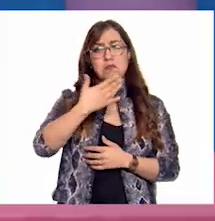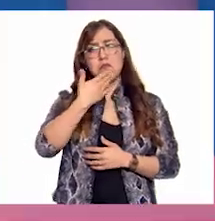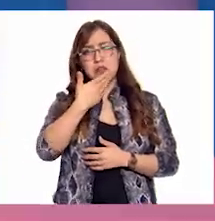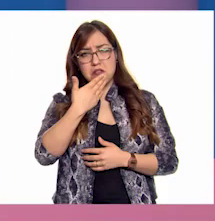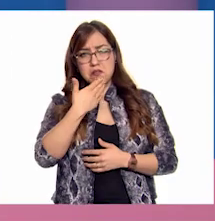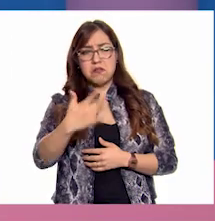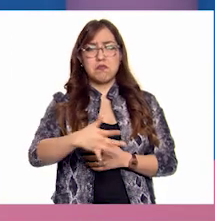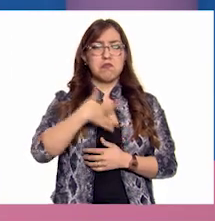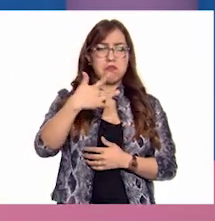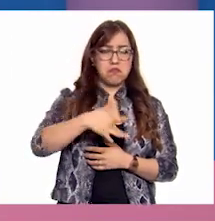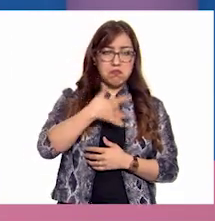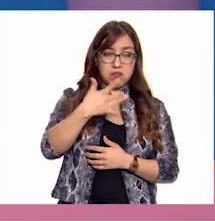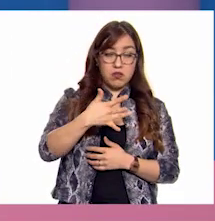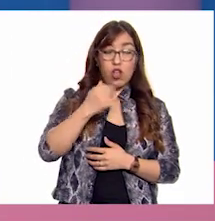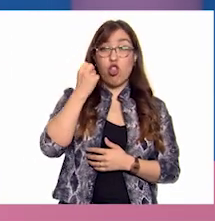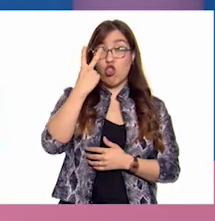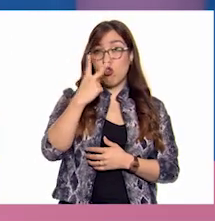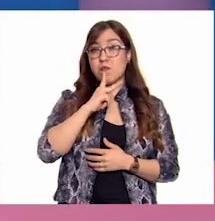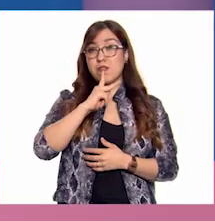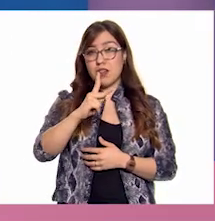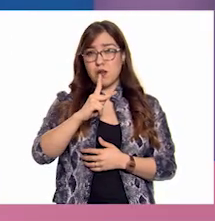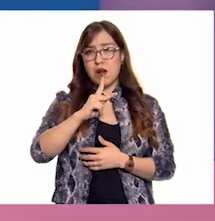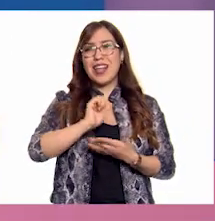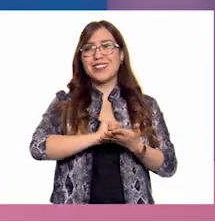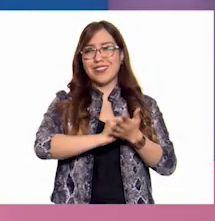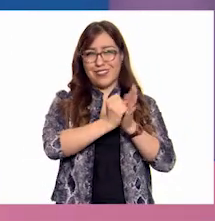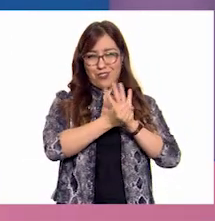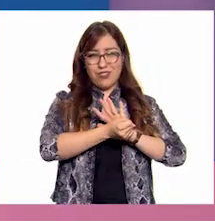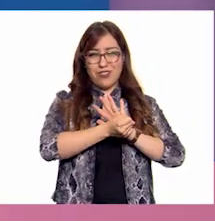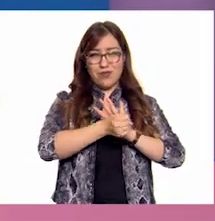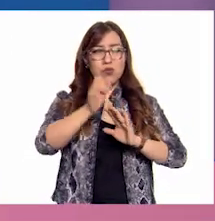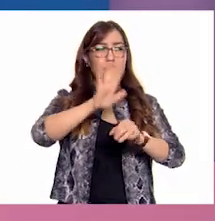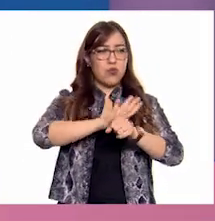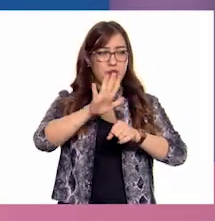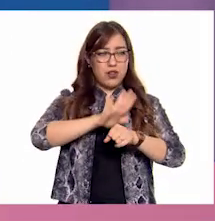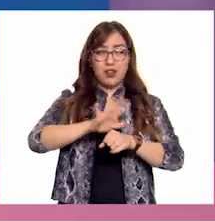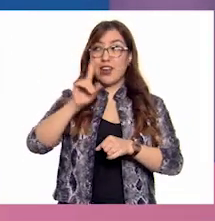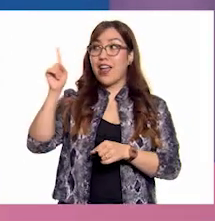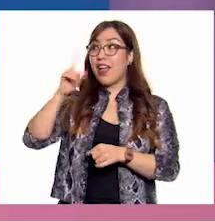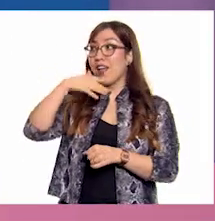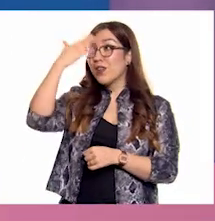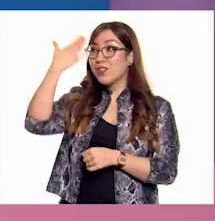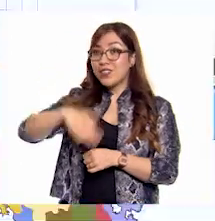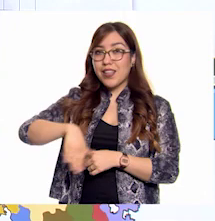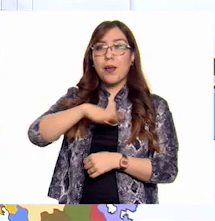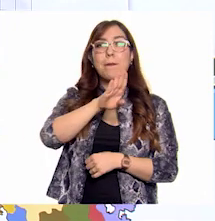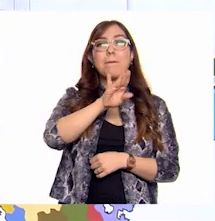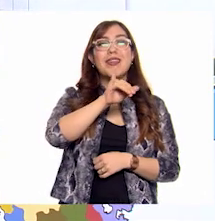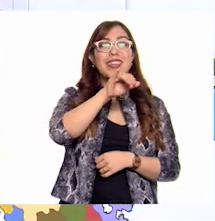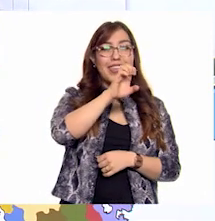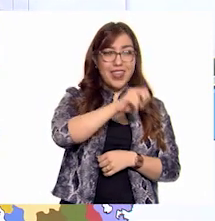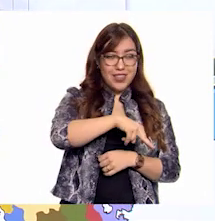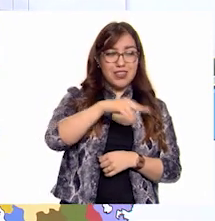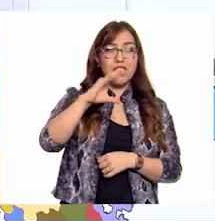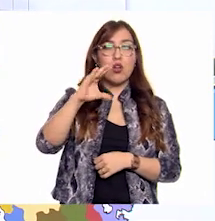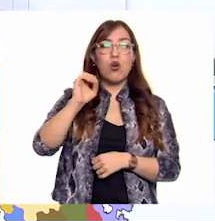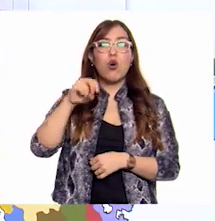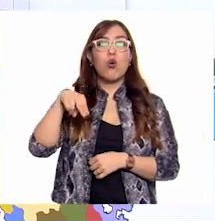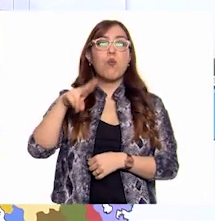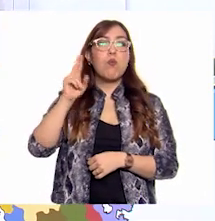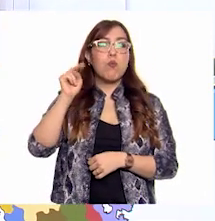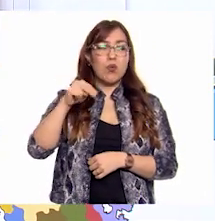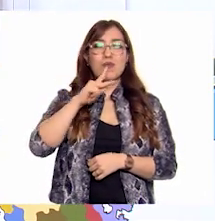¡Mmm! ¡Ah, ya sé! Lo que debemos lograr entre todos. Bien común. ¡Muy bien! ¡Oh, bien, Ale!